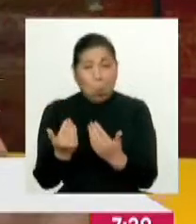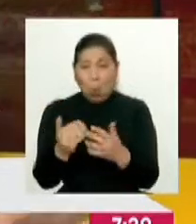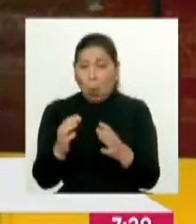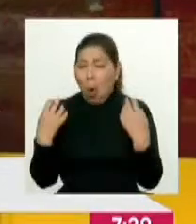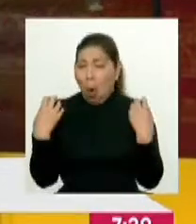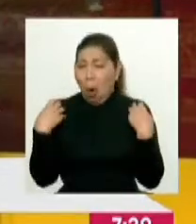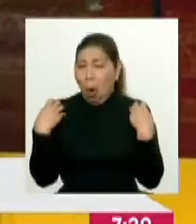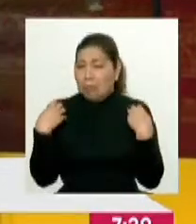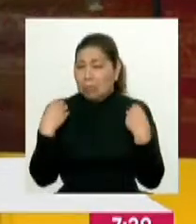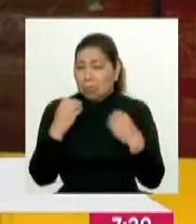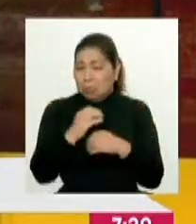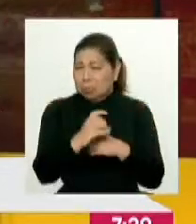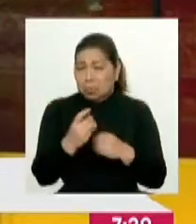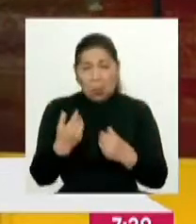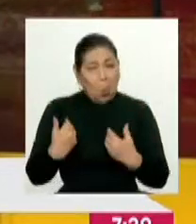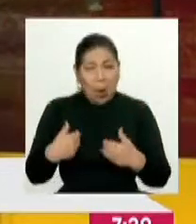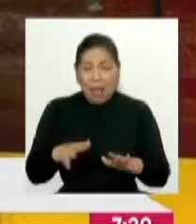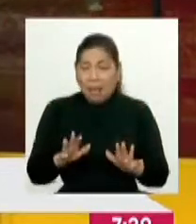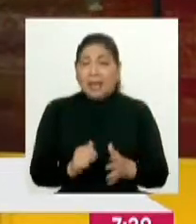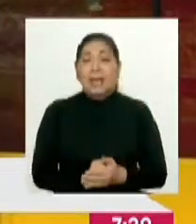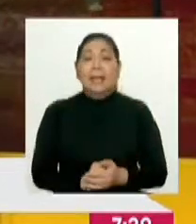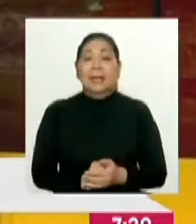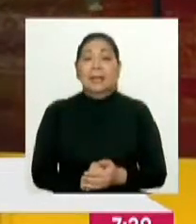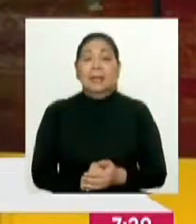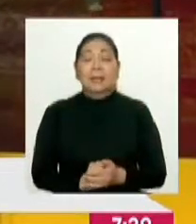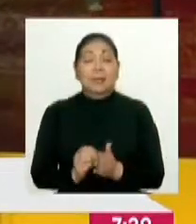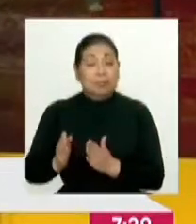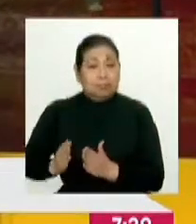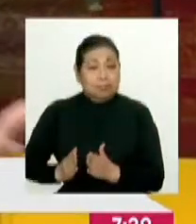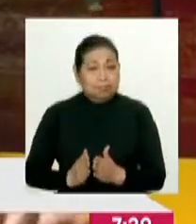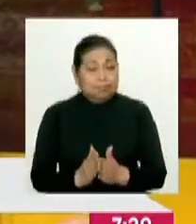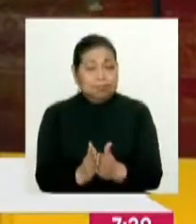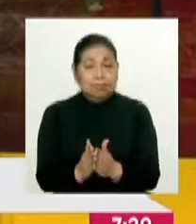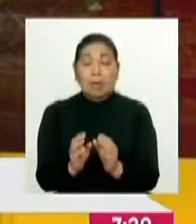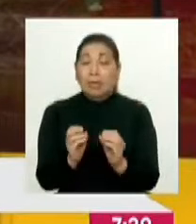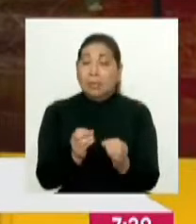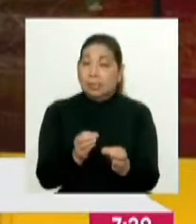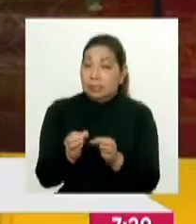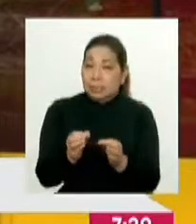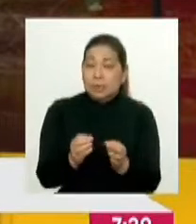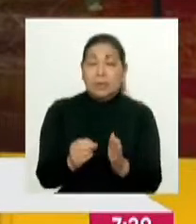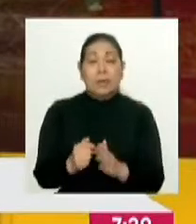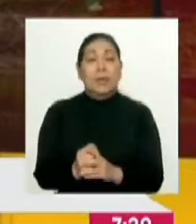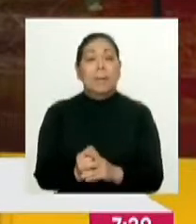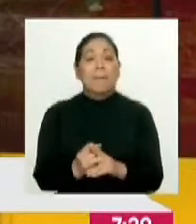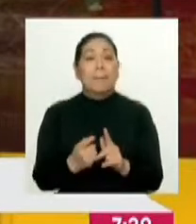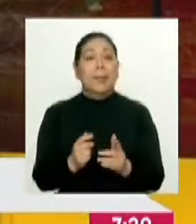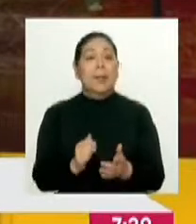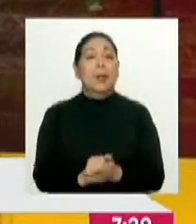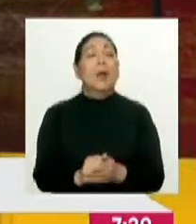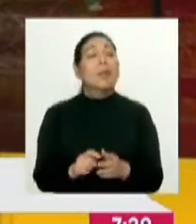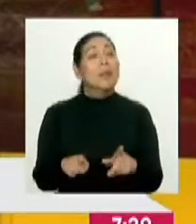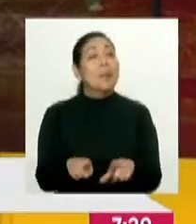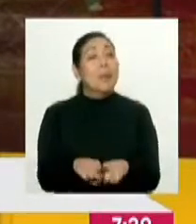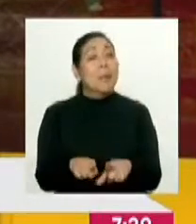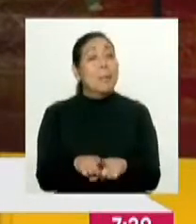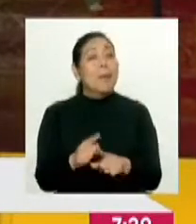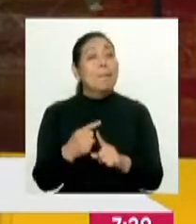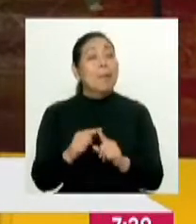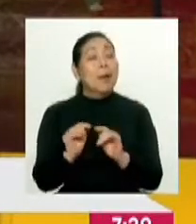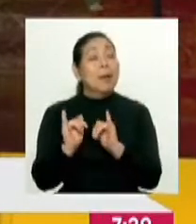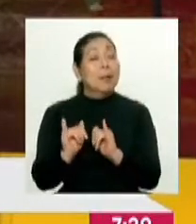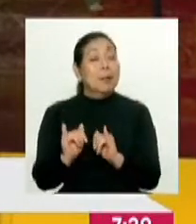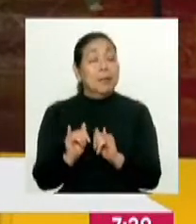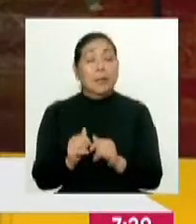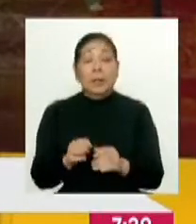oficina descentralizada. ¿Correcto? Son guiados, se les da algunas notas. Y también la opción de dejar